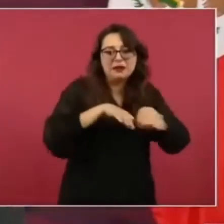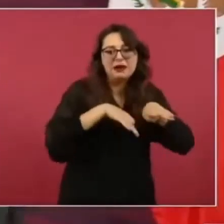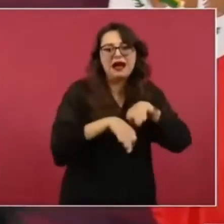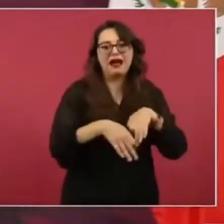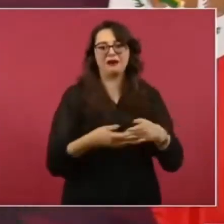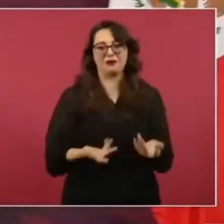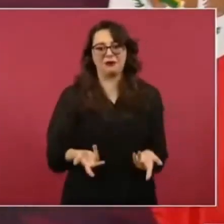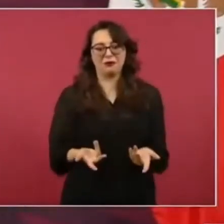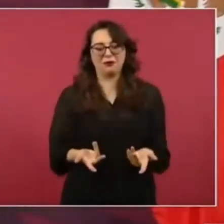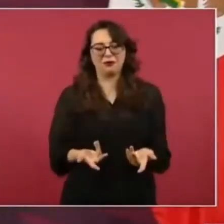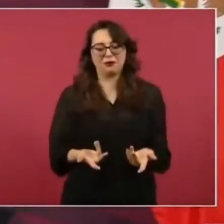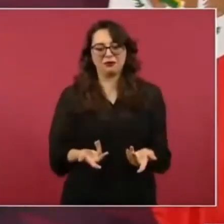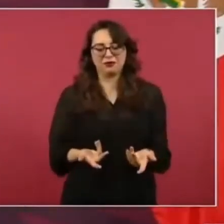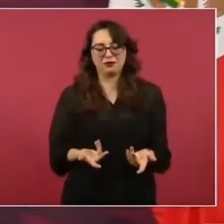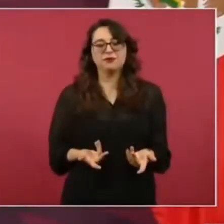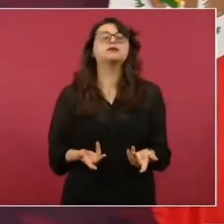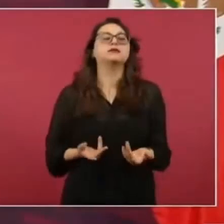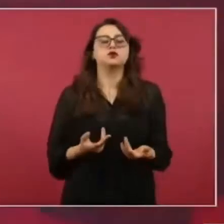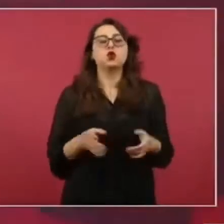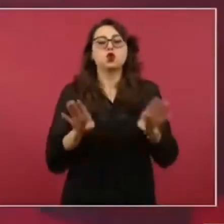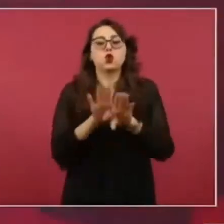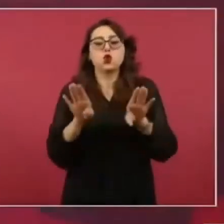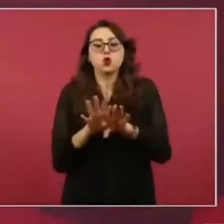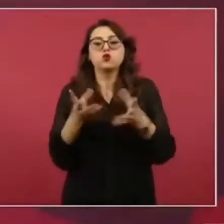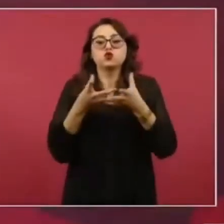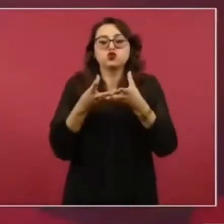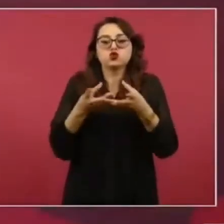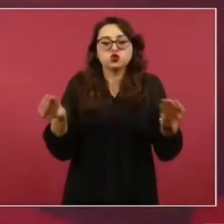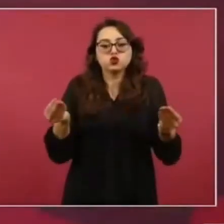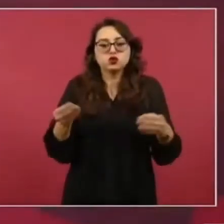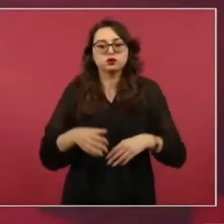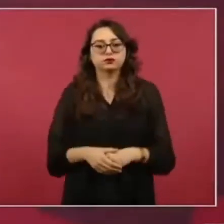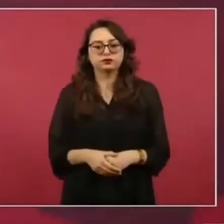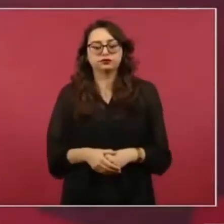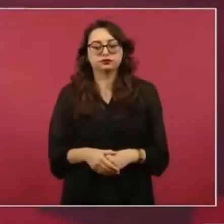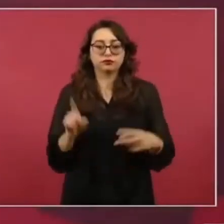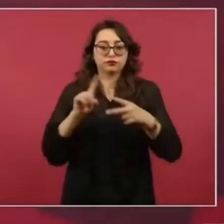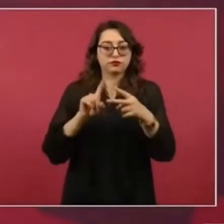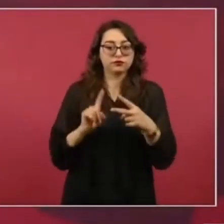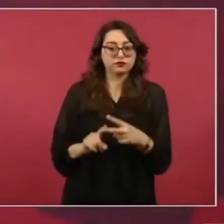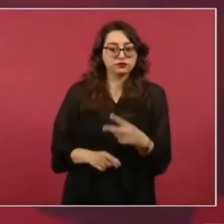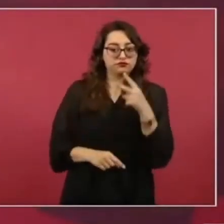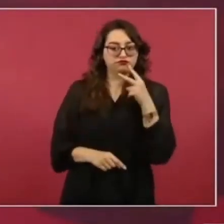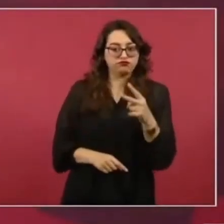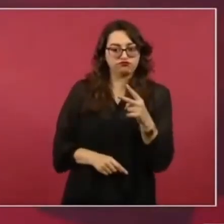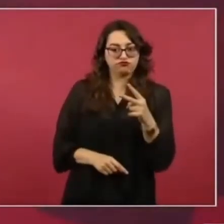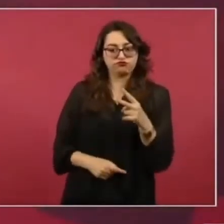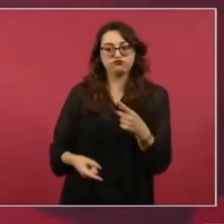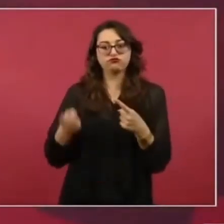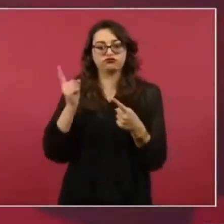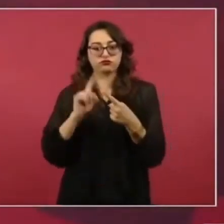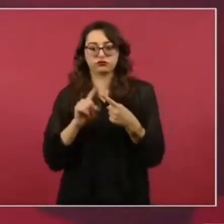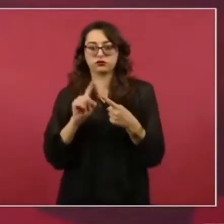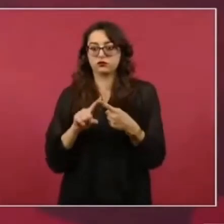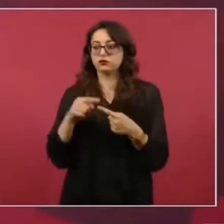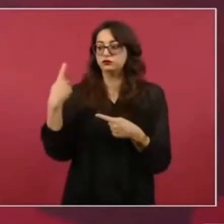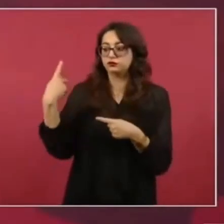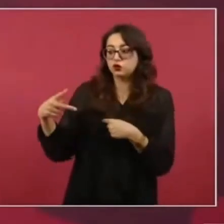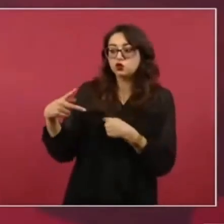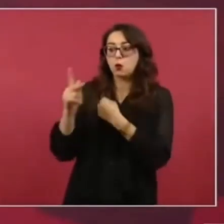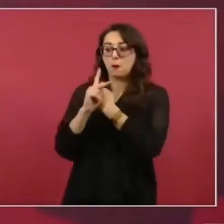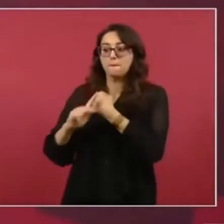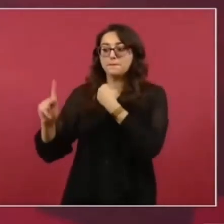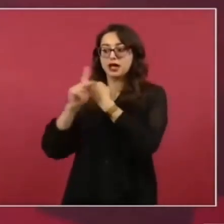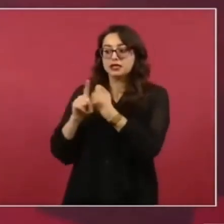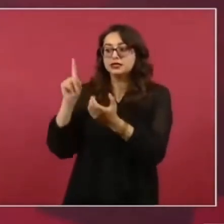que haya trabajo, que haya oportunidades de bienestar